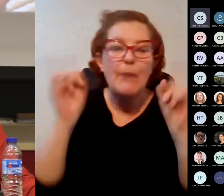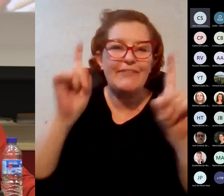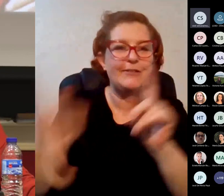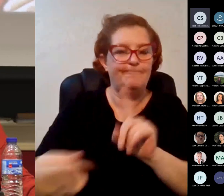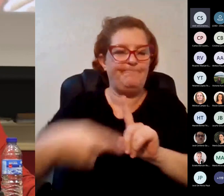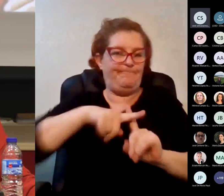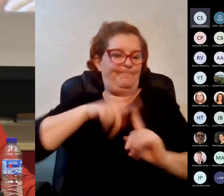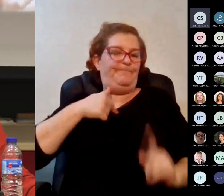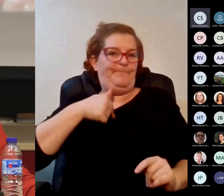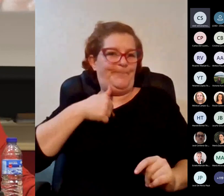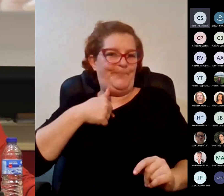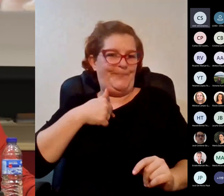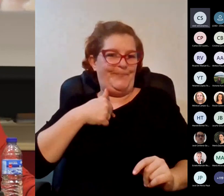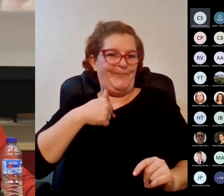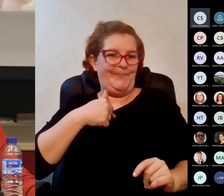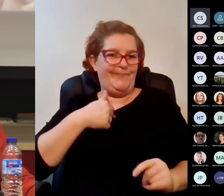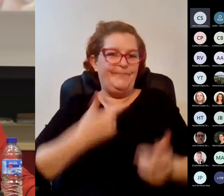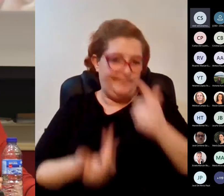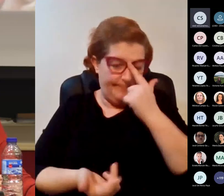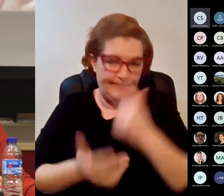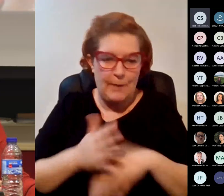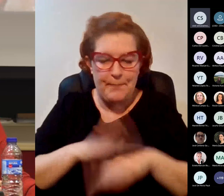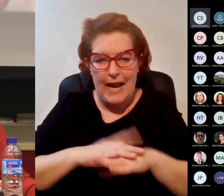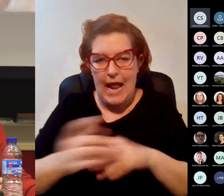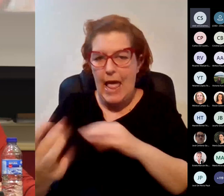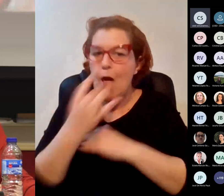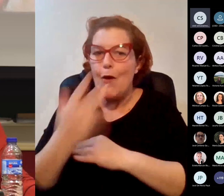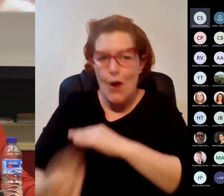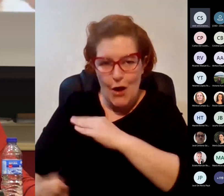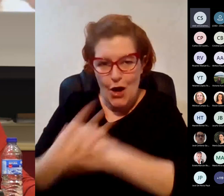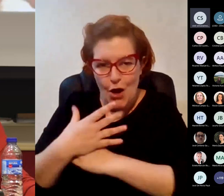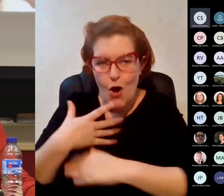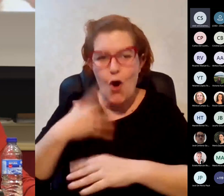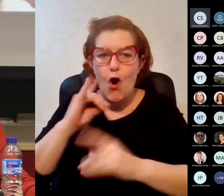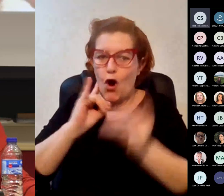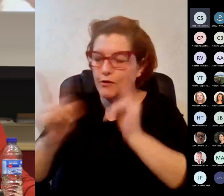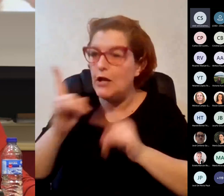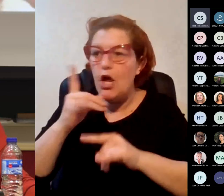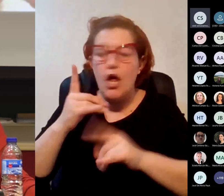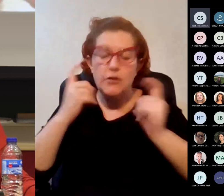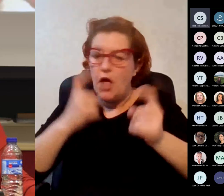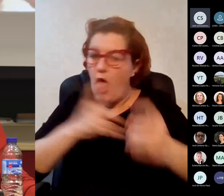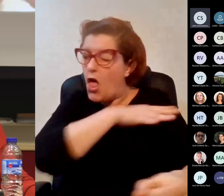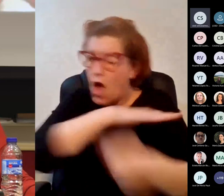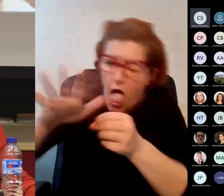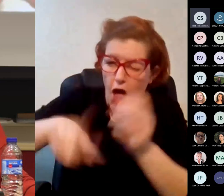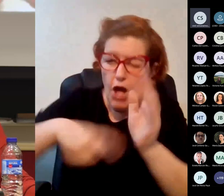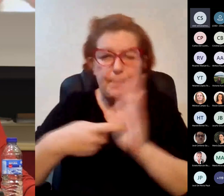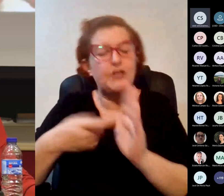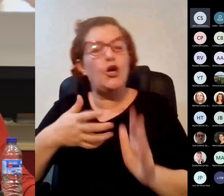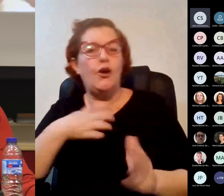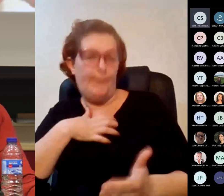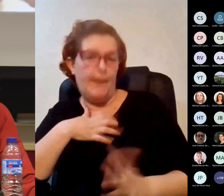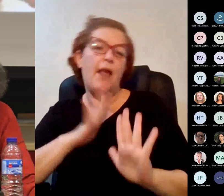nos escriban o nos llamen por teléfono no se puede llegar siempre a todo pero bueno lo intentamos